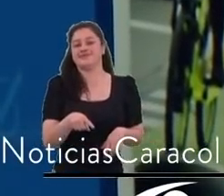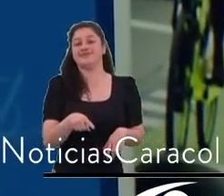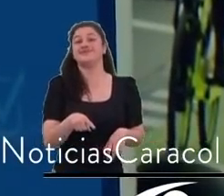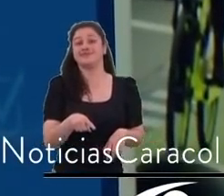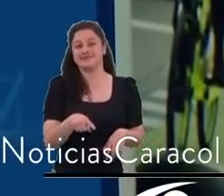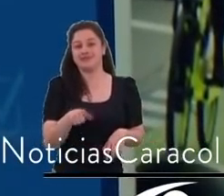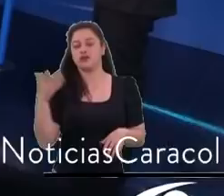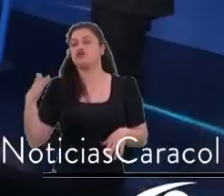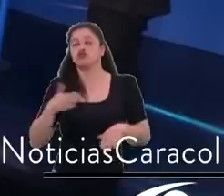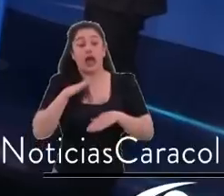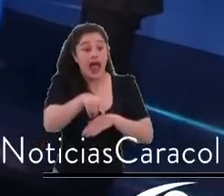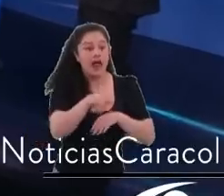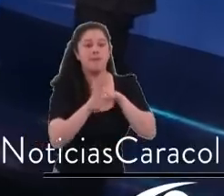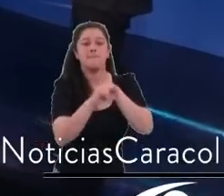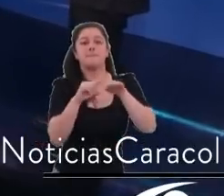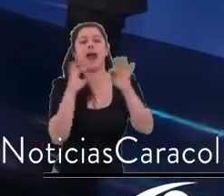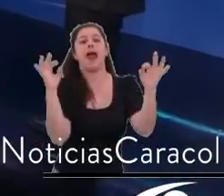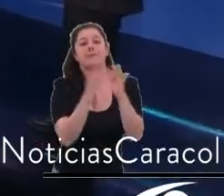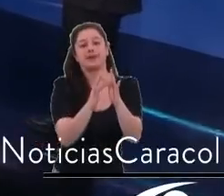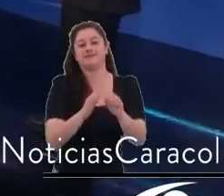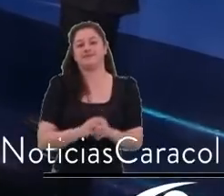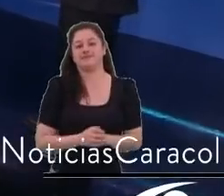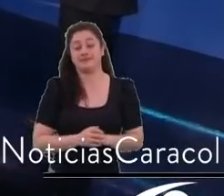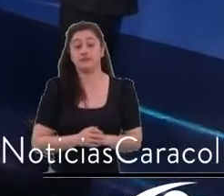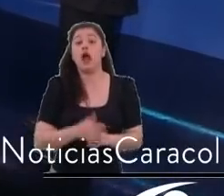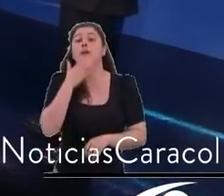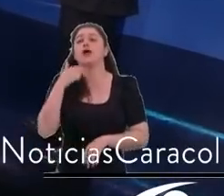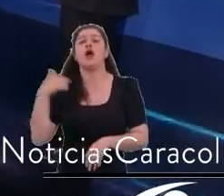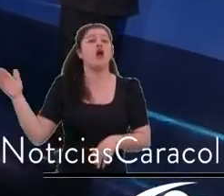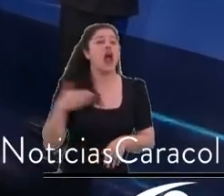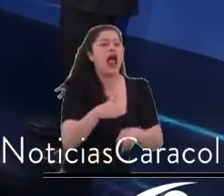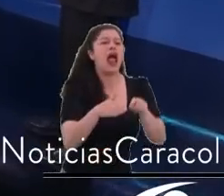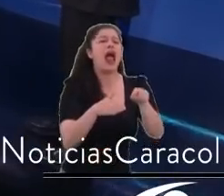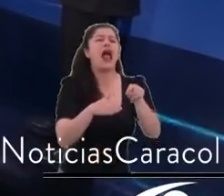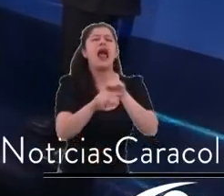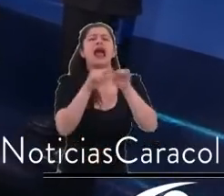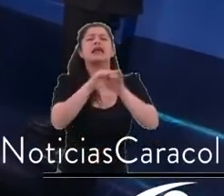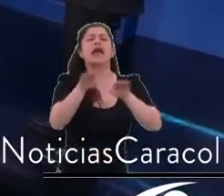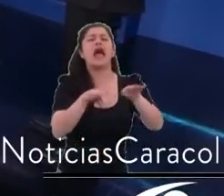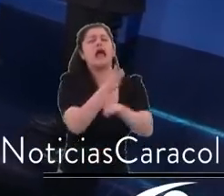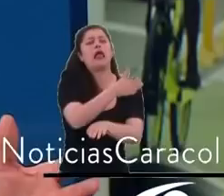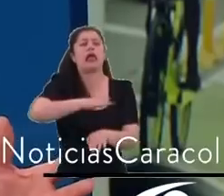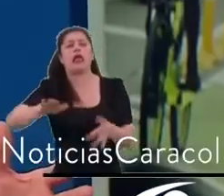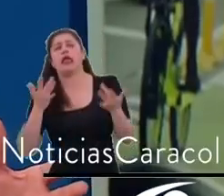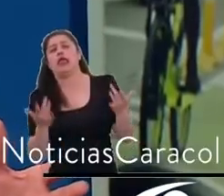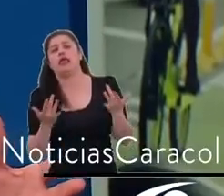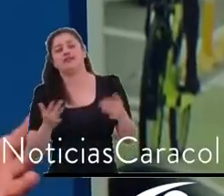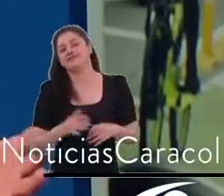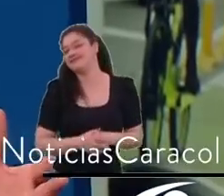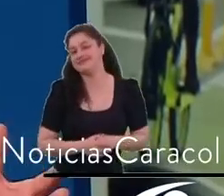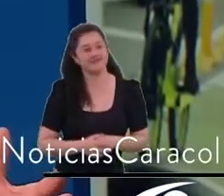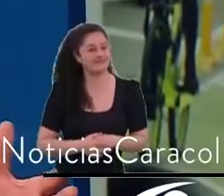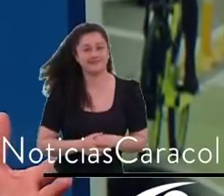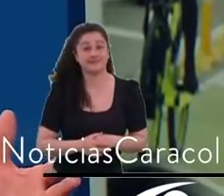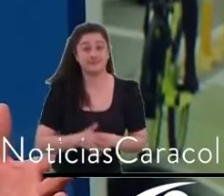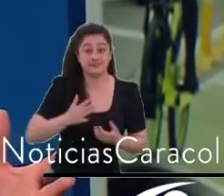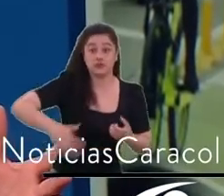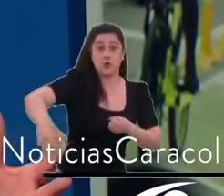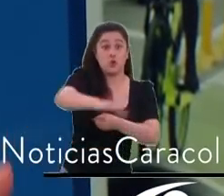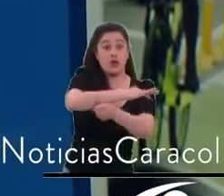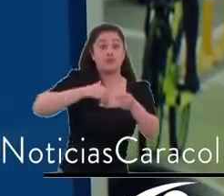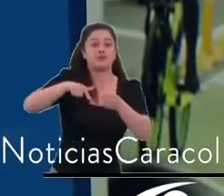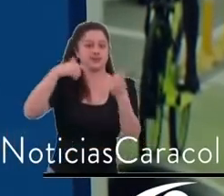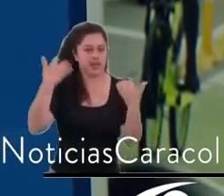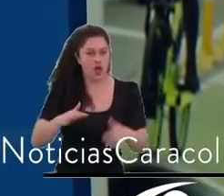el mundo está tratando y todo el mundo estamos hablando de un millón de carros. Entonces acordamos con Cundinamarca y con nuestros municipios vecinos, que ellos también sufren ese